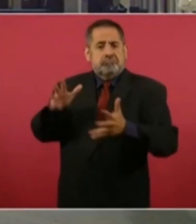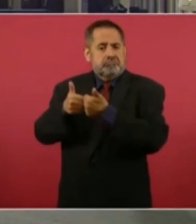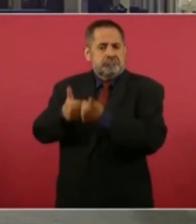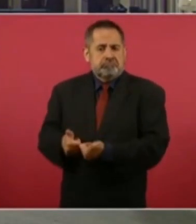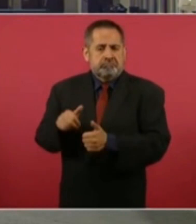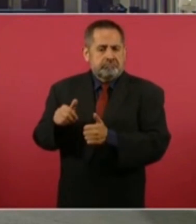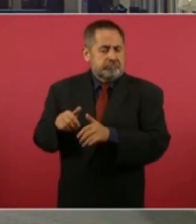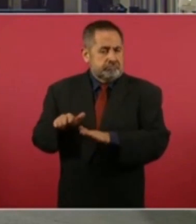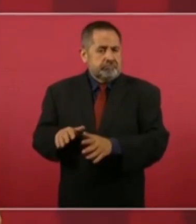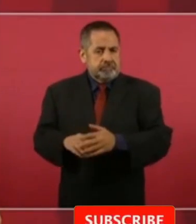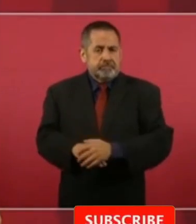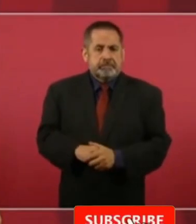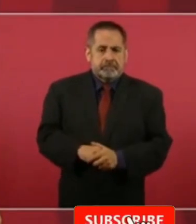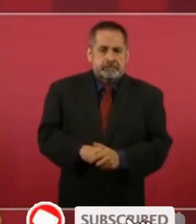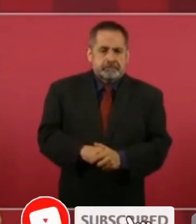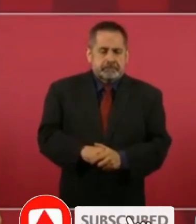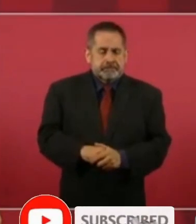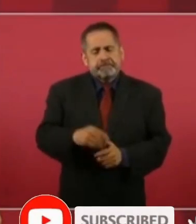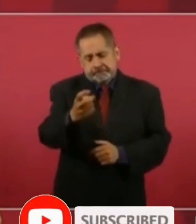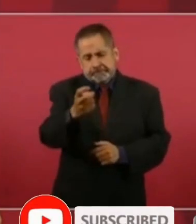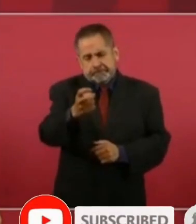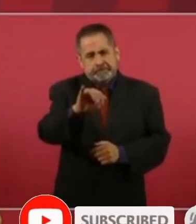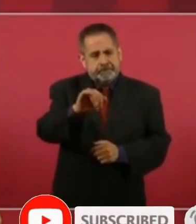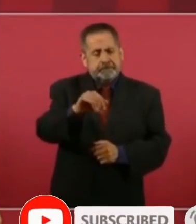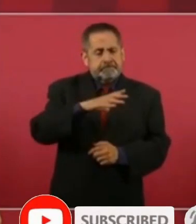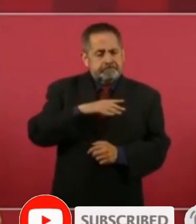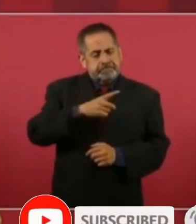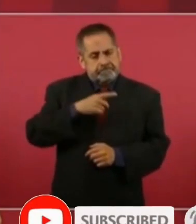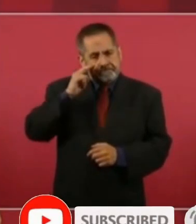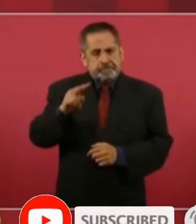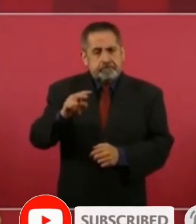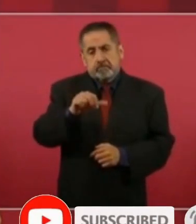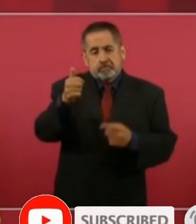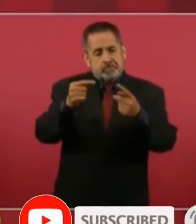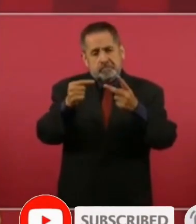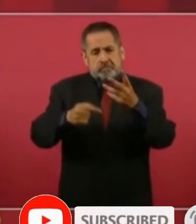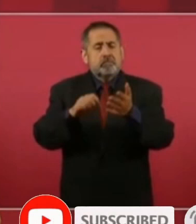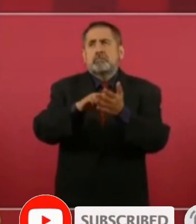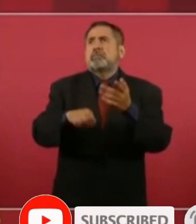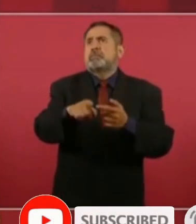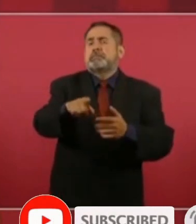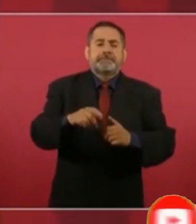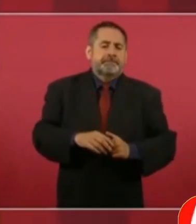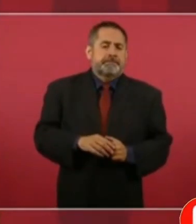Entonces, esa es una cuestión que hay que ver. Y de otras, por ejemplo,